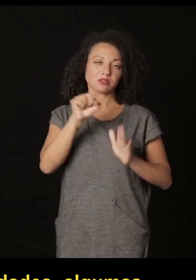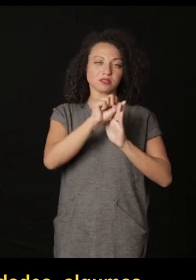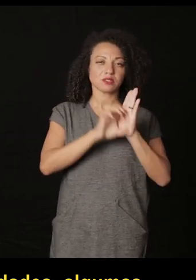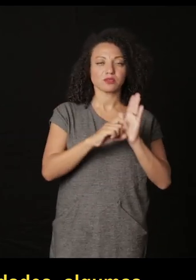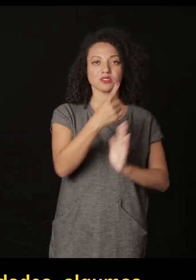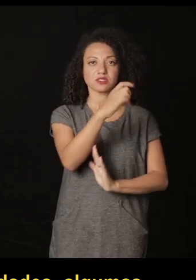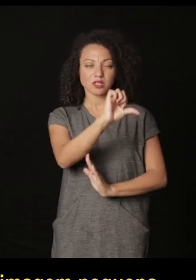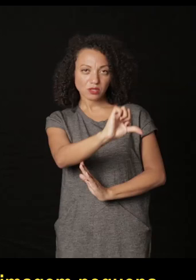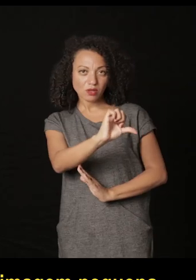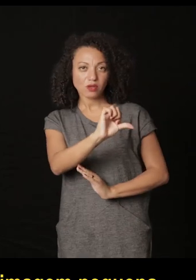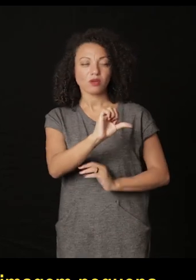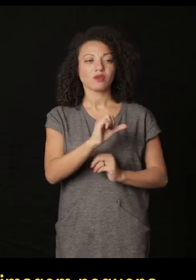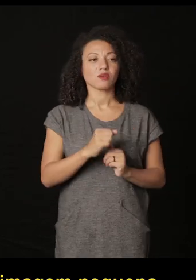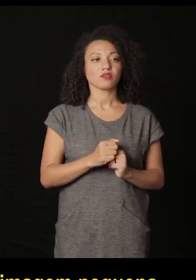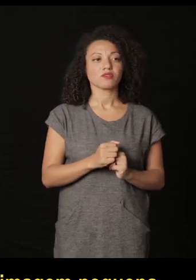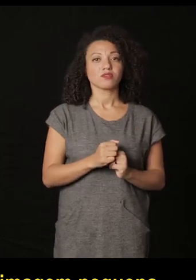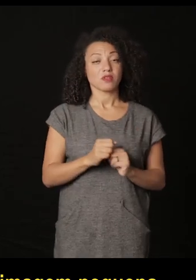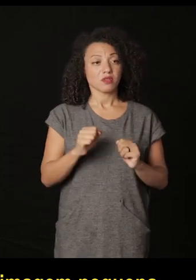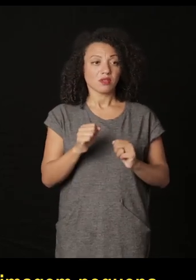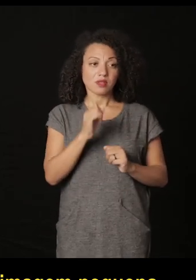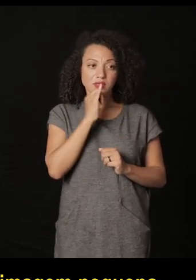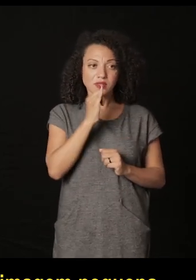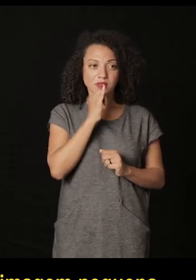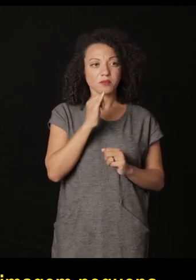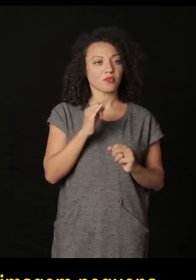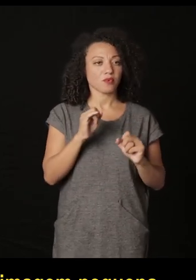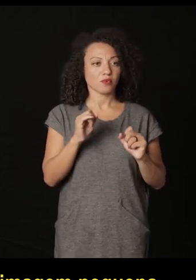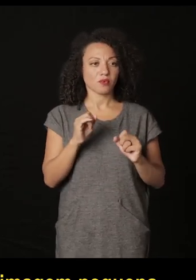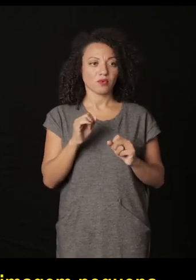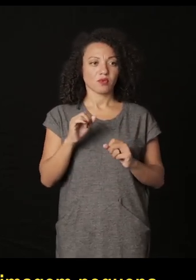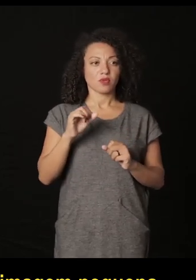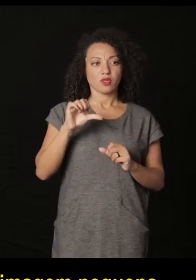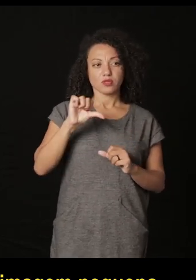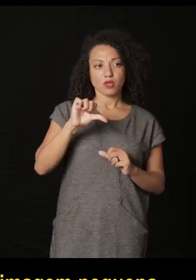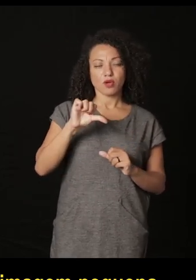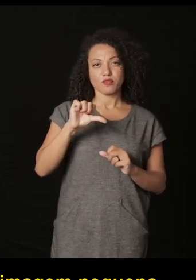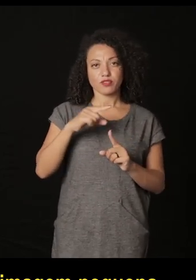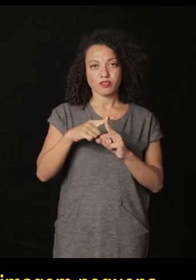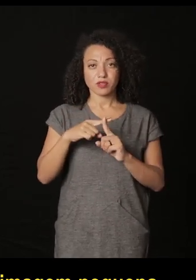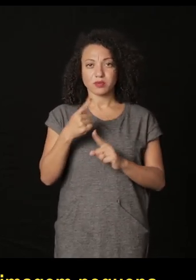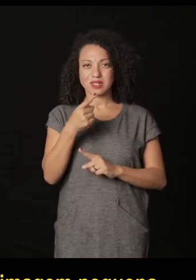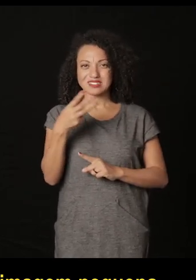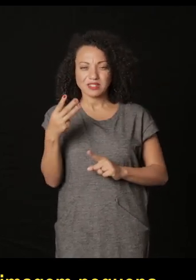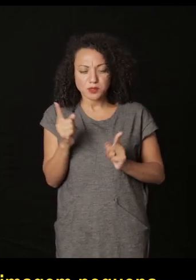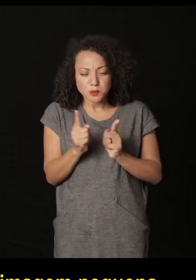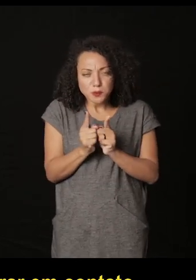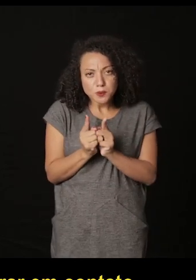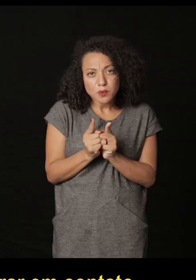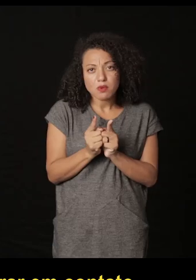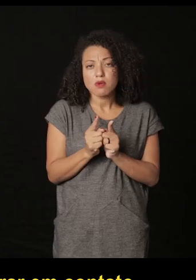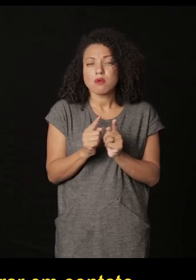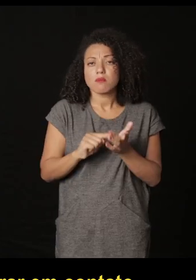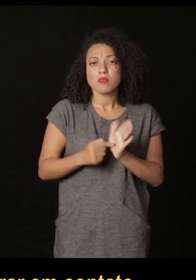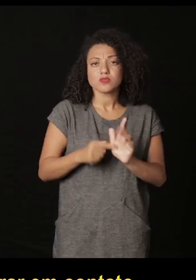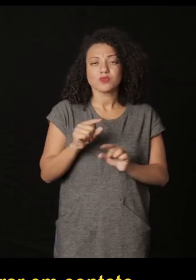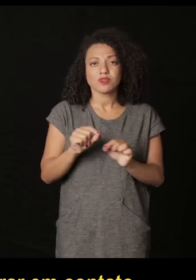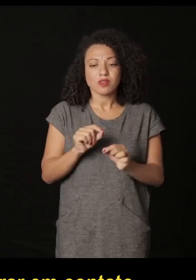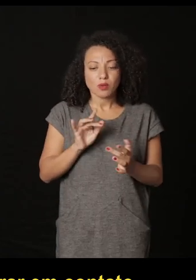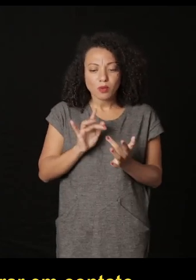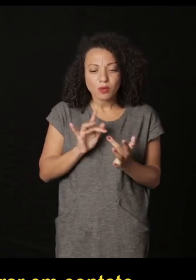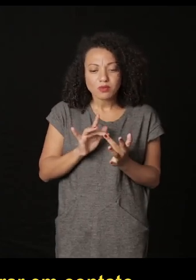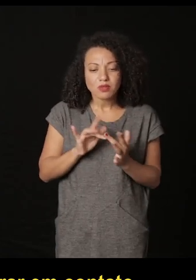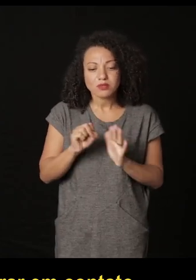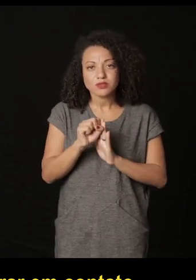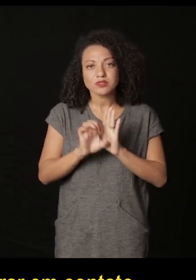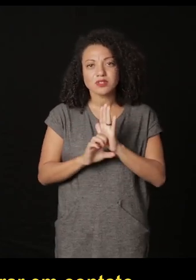todo siglo XIX impresiones al albúmina esto es una imagen pequeña de más o menos 9 por 13 centímetros y lo que le interesa a ella